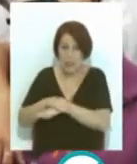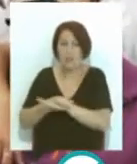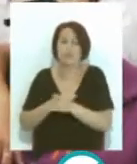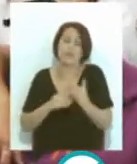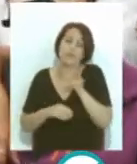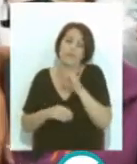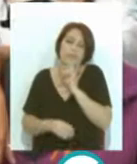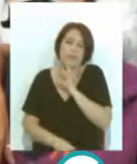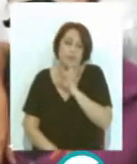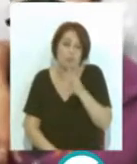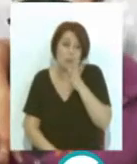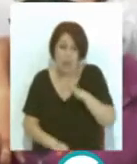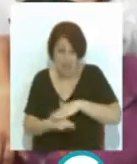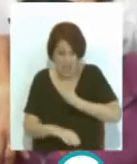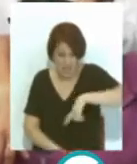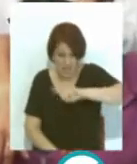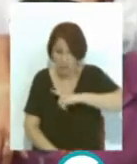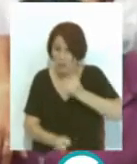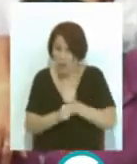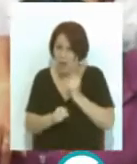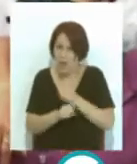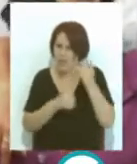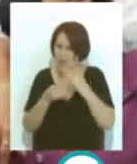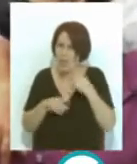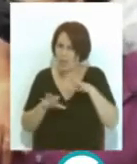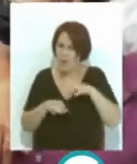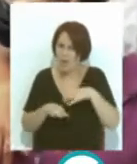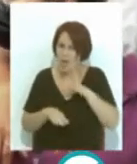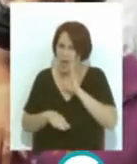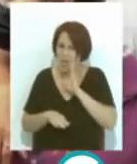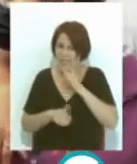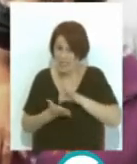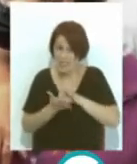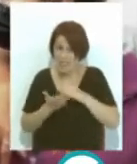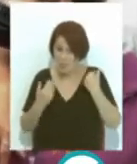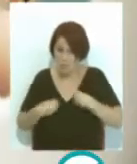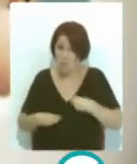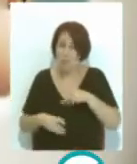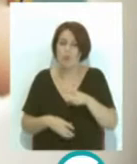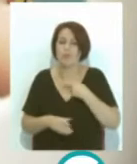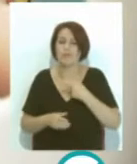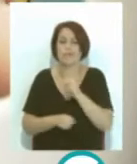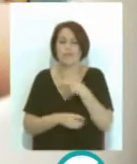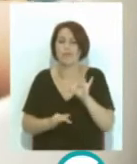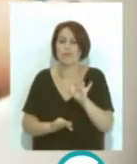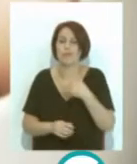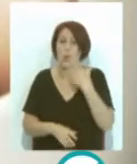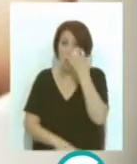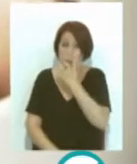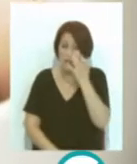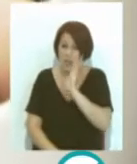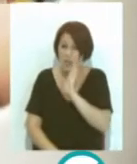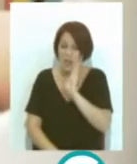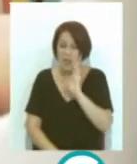muy muy contentos y sobre todo para ellos ve que su trabajo esa actividad de aprendizaje y servicio al final ha tenido buen resultado El cuento de Pedro y el lobo